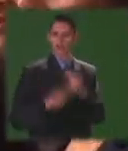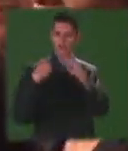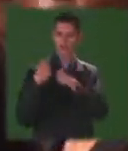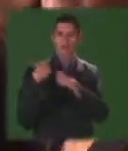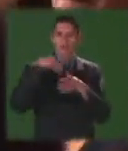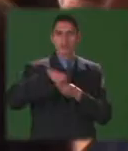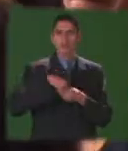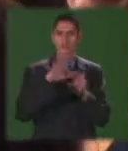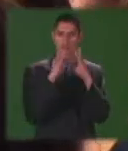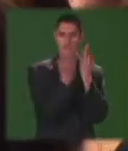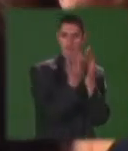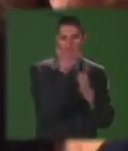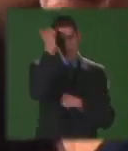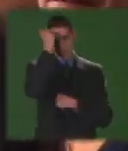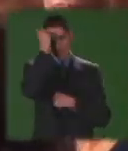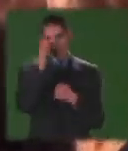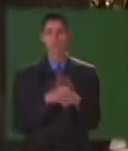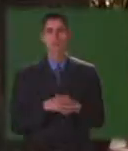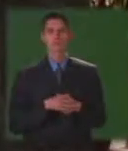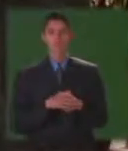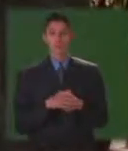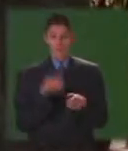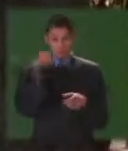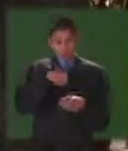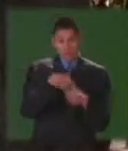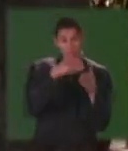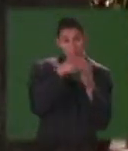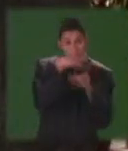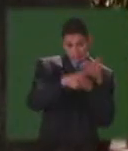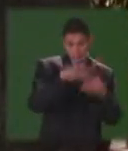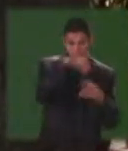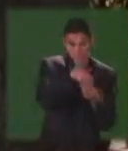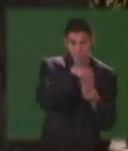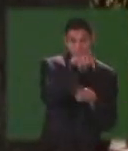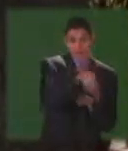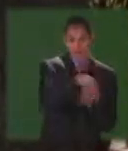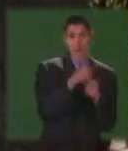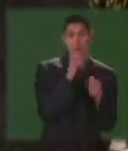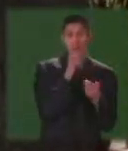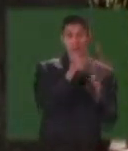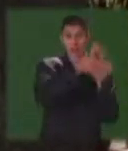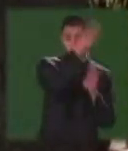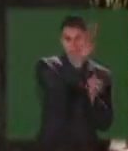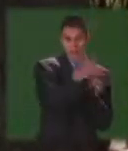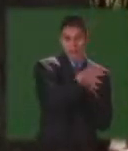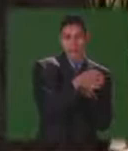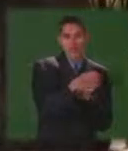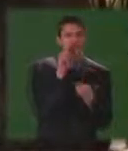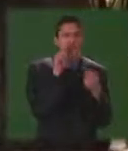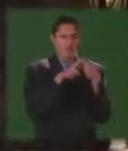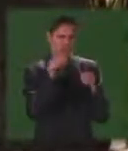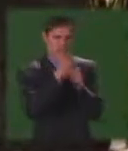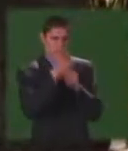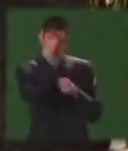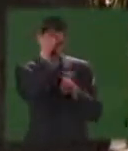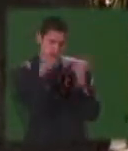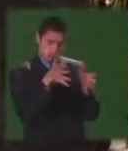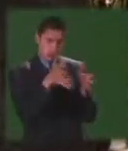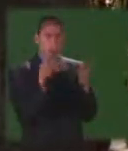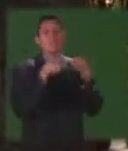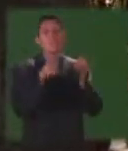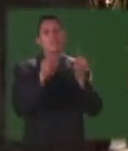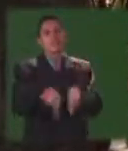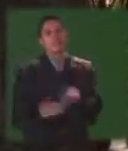y obligaciones de familias y maestros. El proceso que iniciamos en Agua de Dios nos va a permitir no solo un trabajo de orden pedagógico